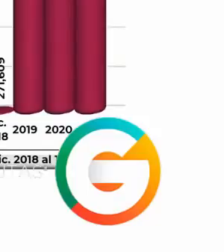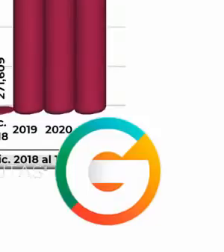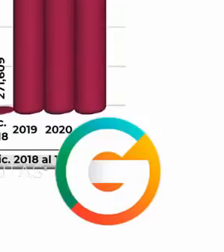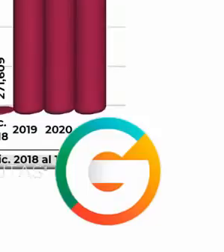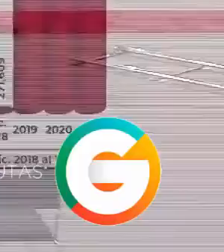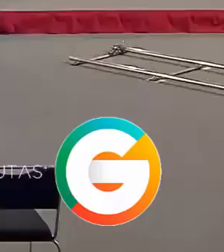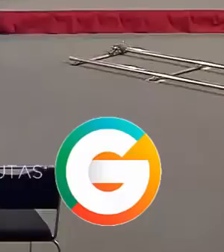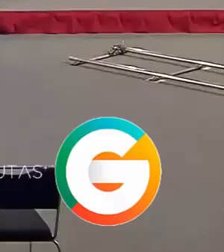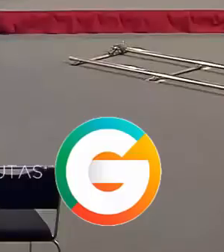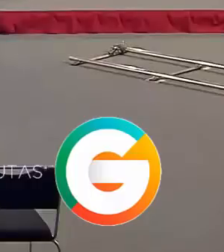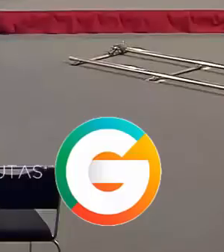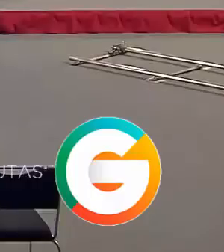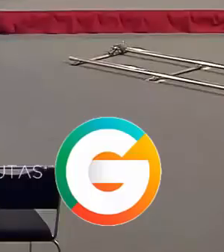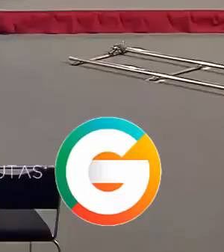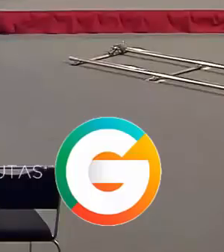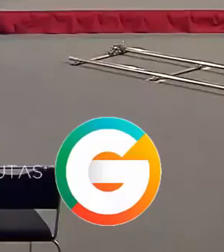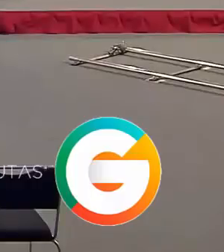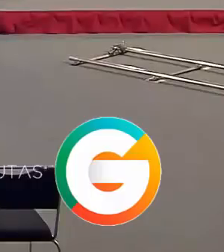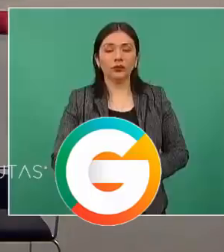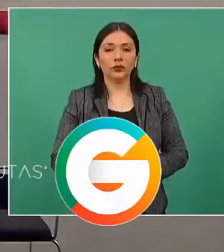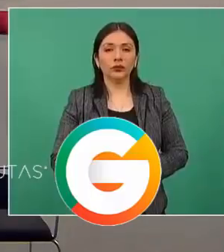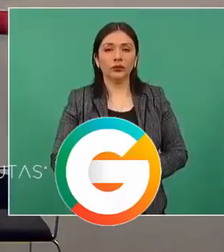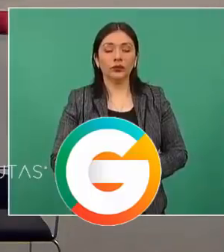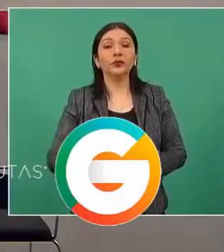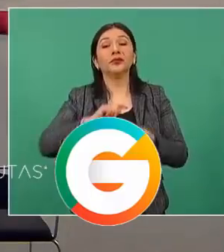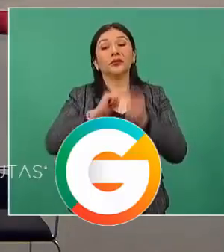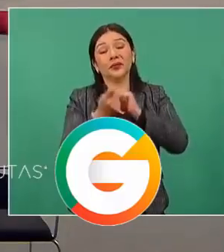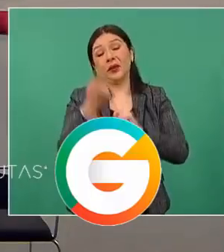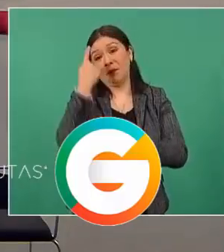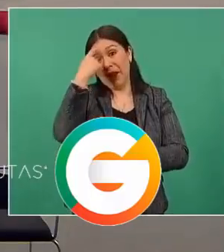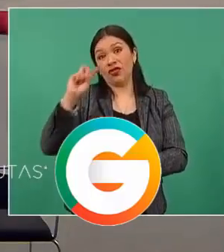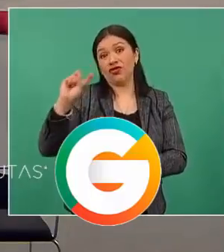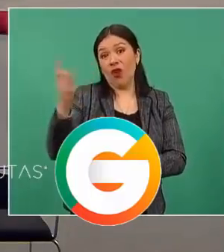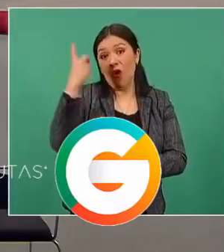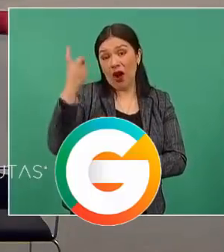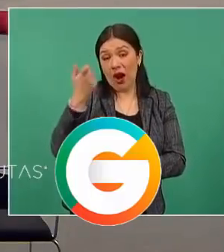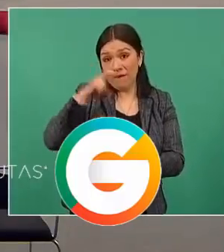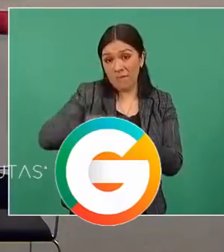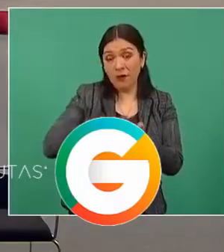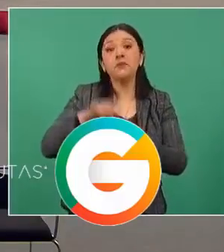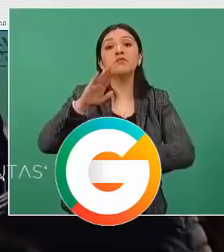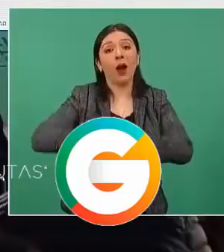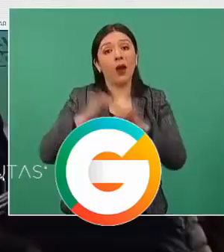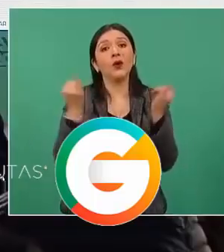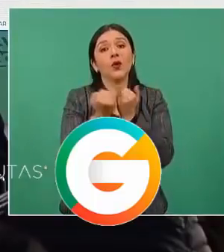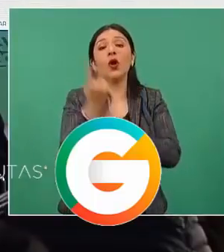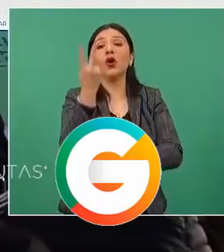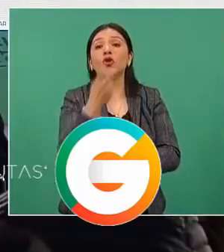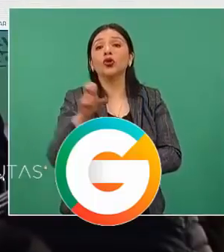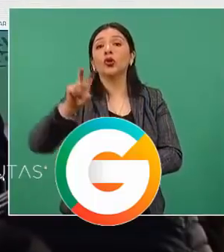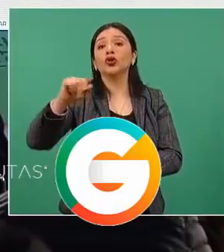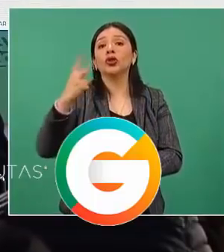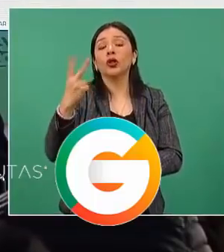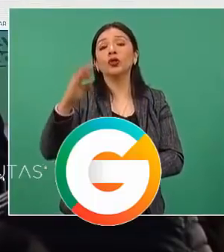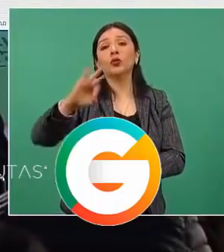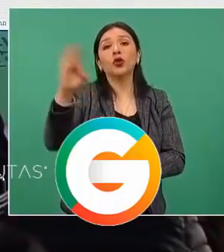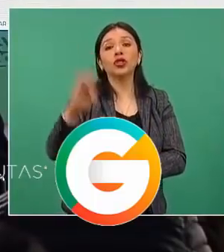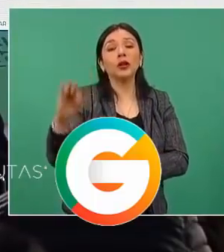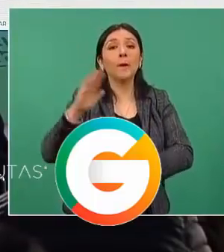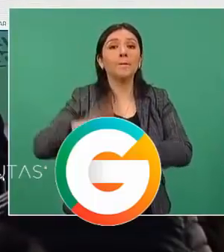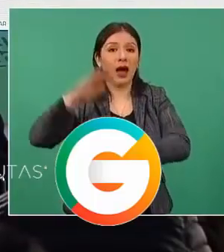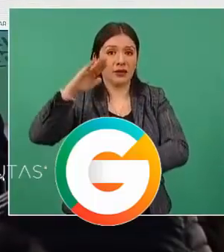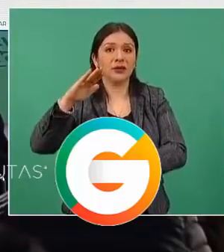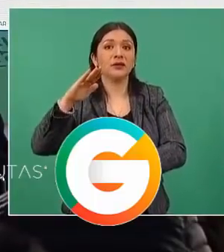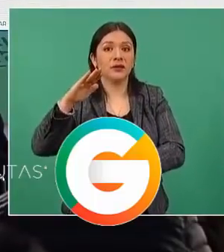incremento ha sido importante. Y en dólares americanos, también un incremento del 282 por ciento.